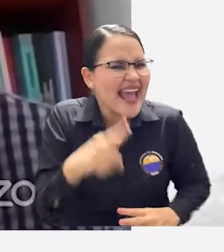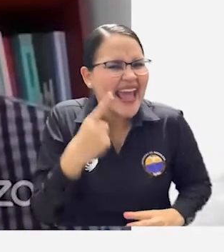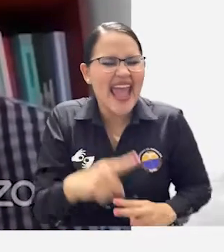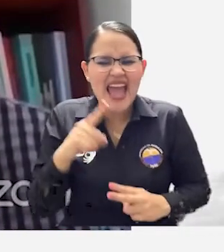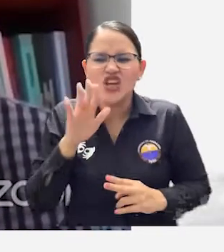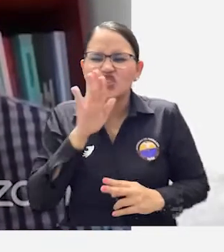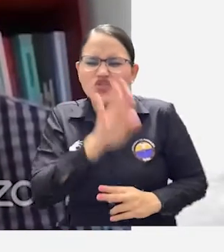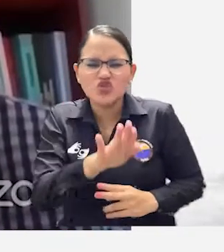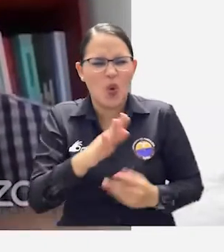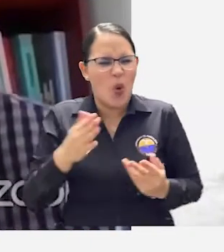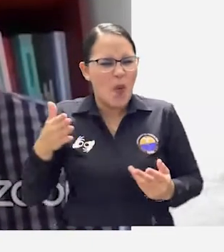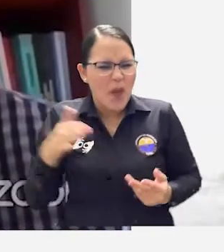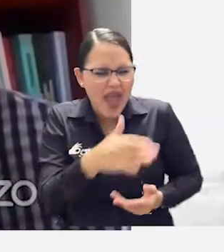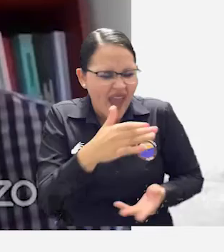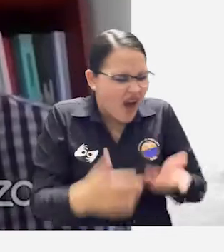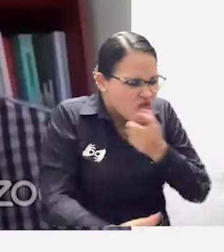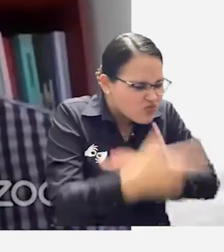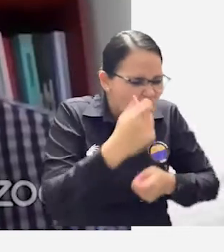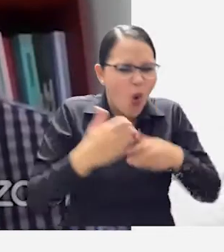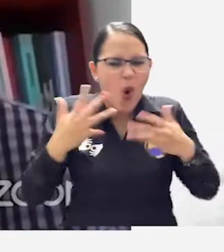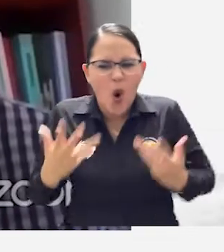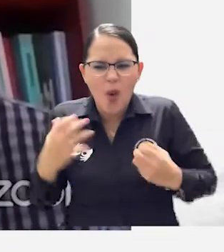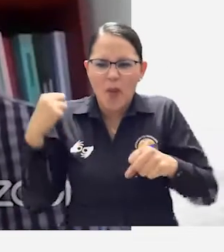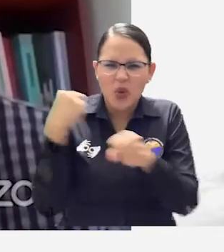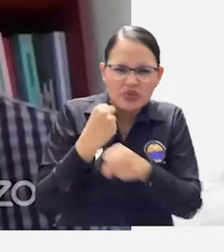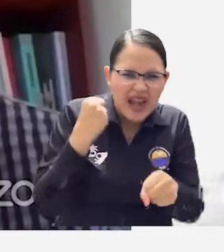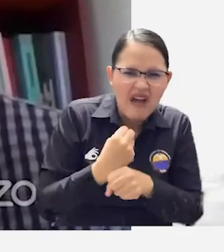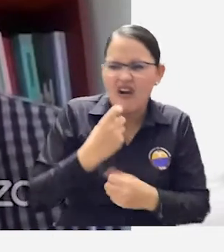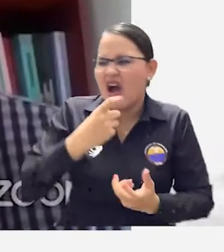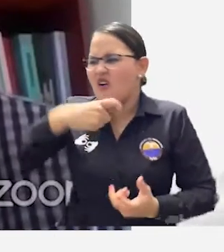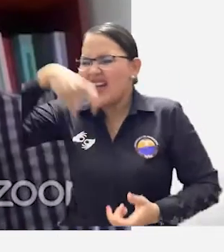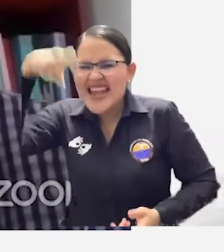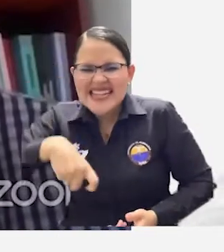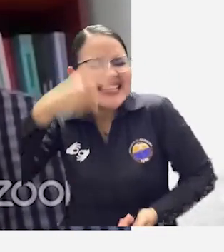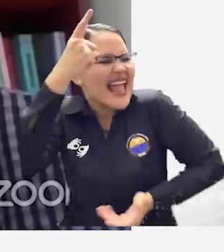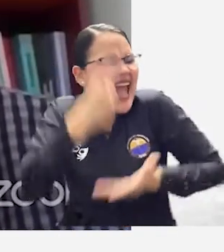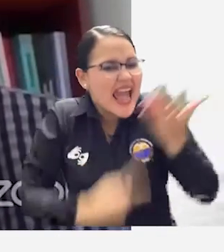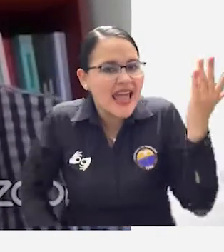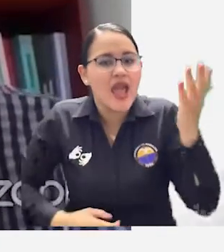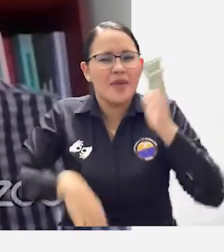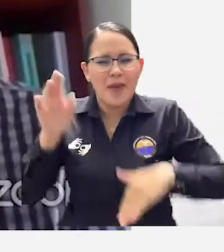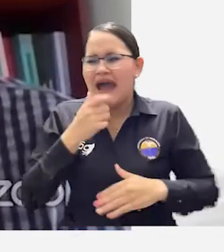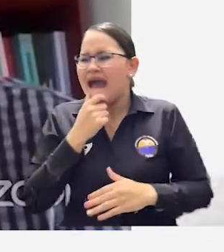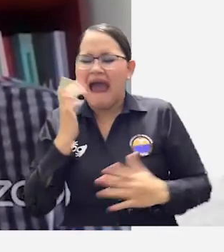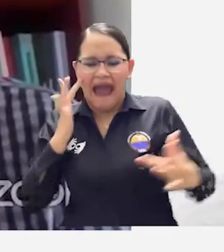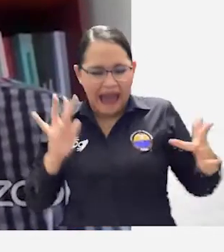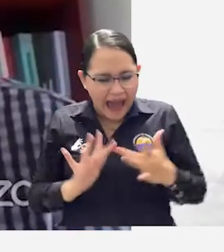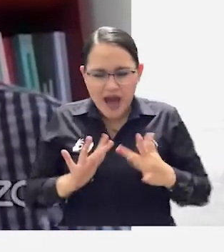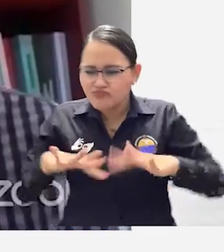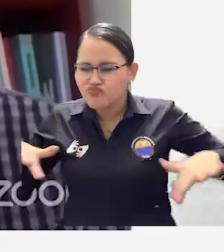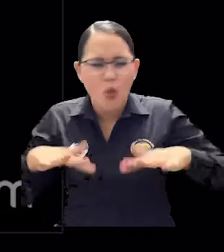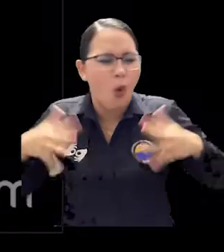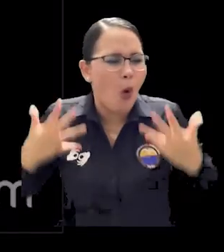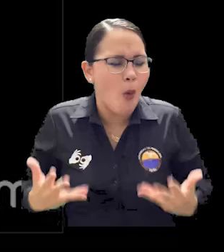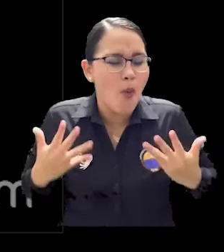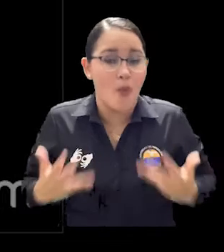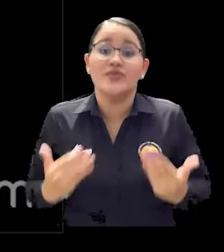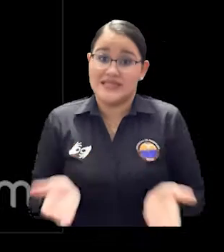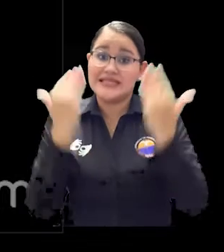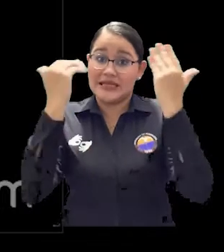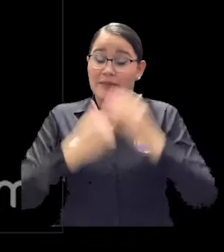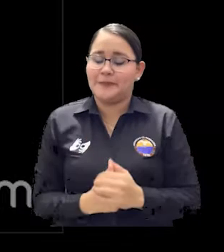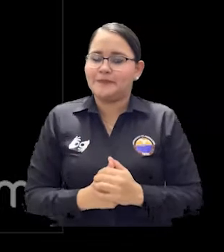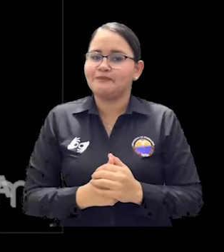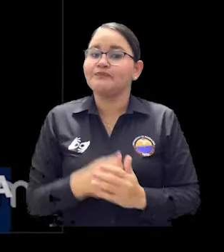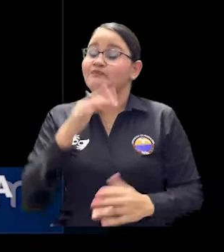herramientas, de evaluación de los recursos, de la tecnología de captura, para trascender a la solución de los problemas prácticos de nuestras pesquerías. El programa